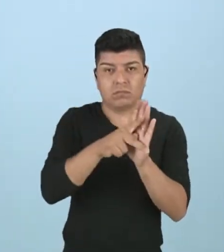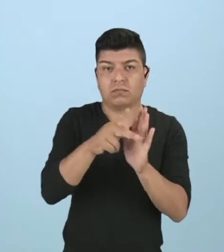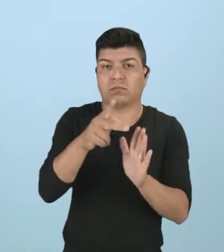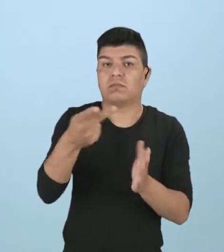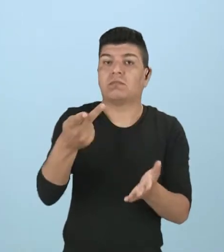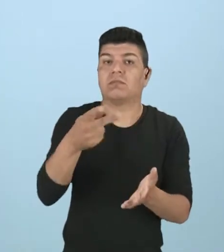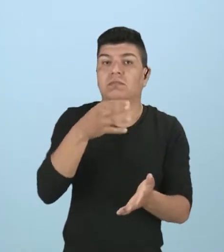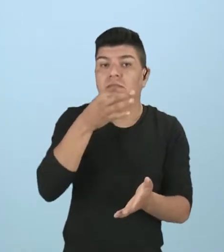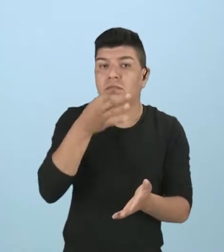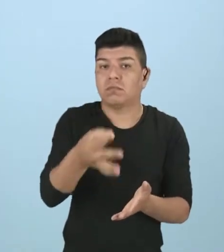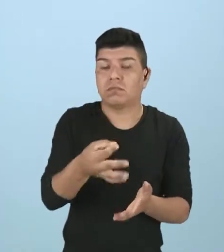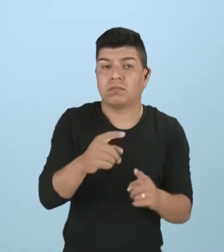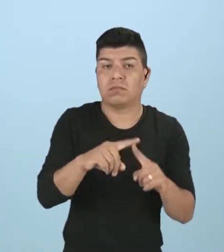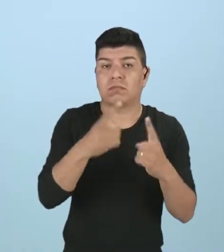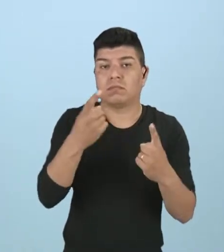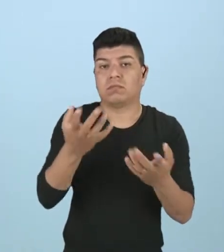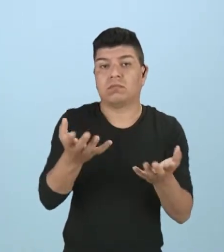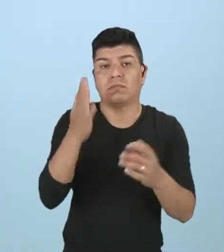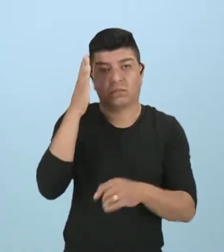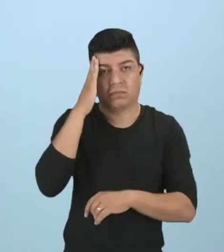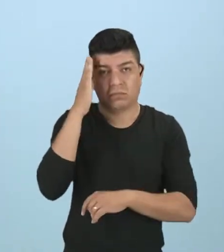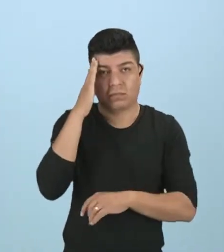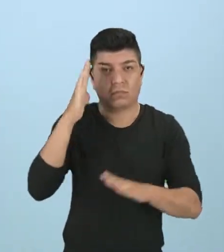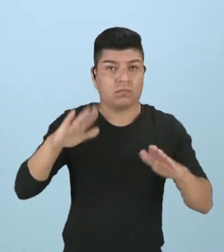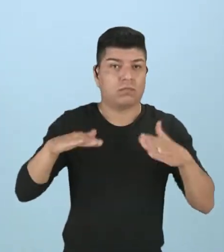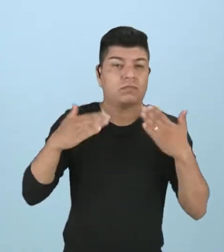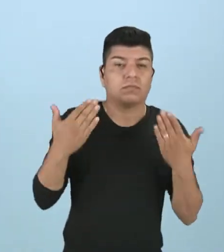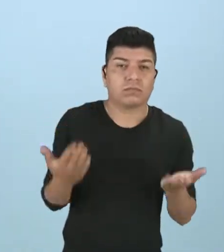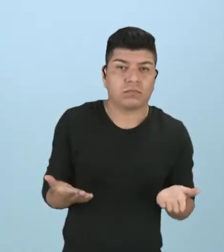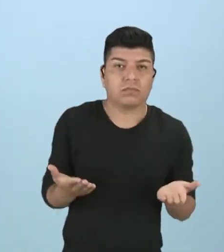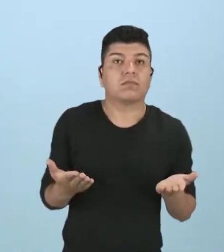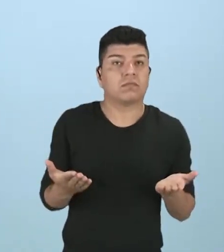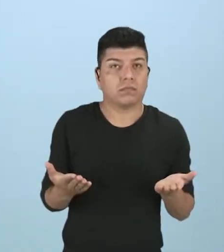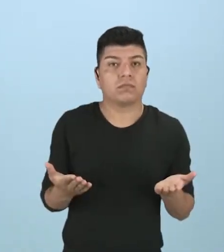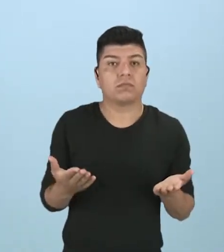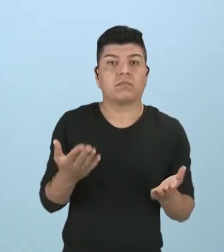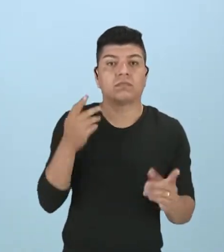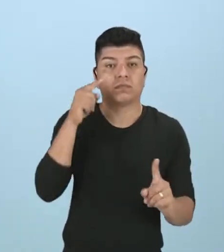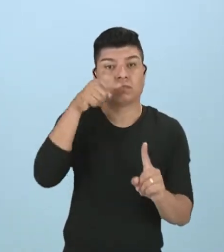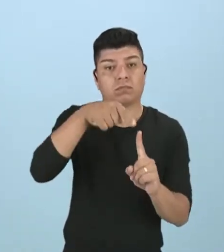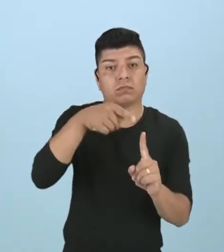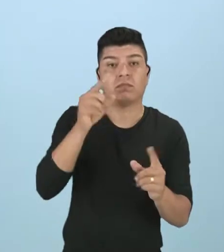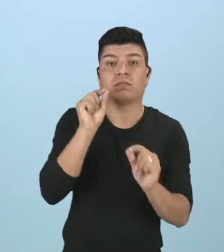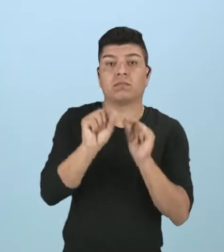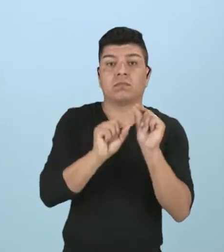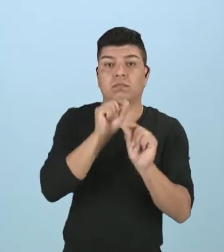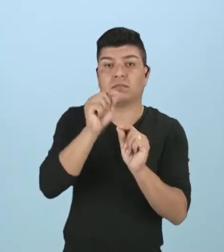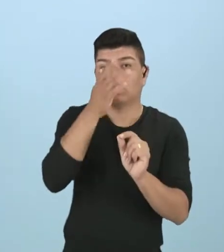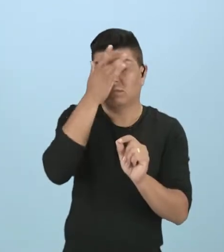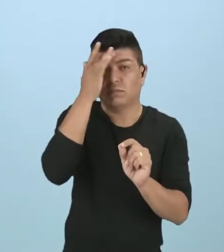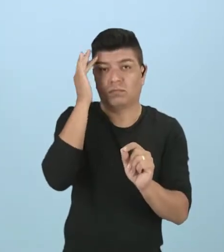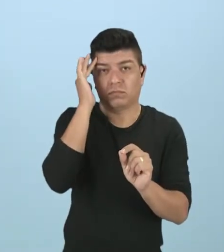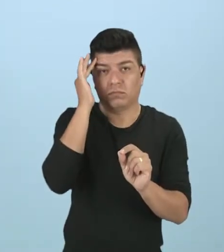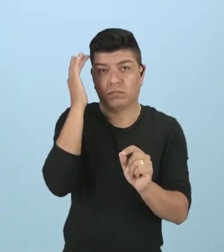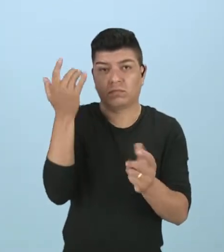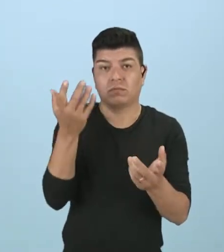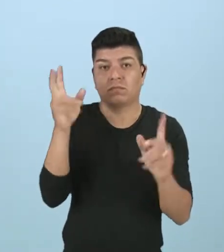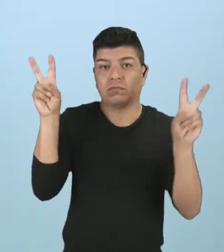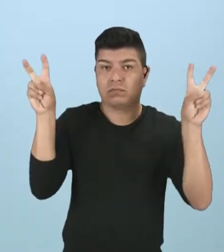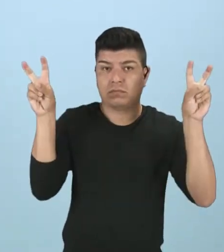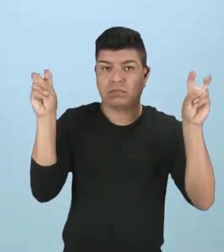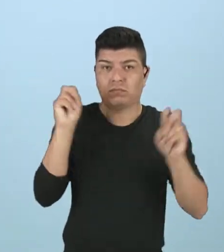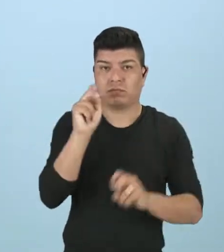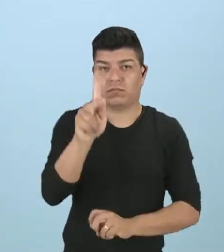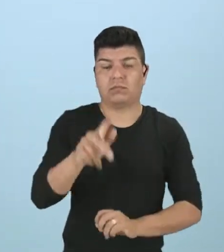pero porque quiere saber cuál es el punto de vista del público a respecto de este tema.